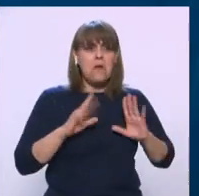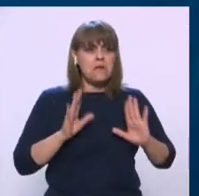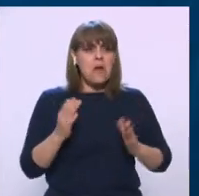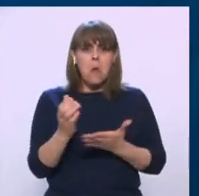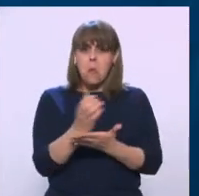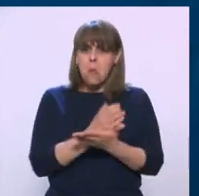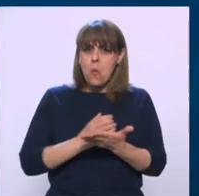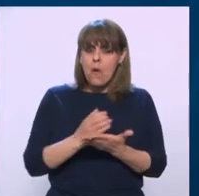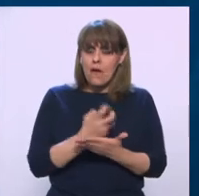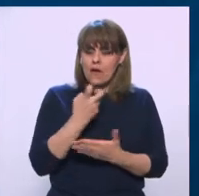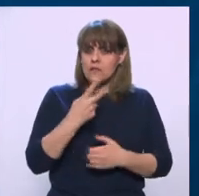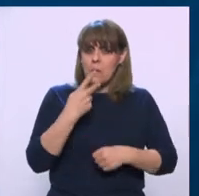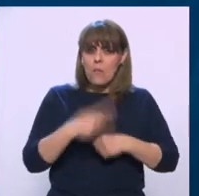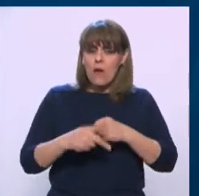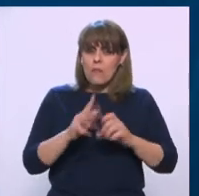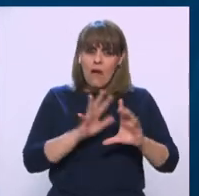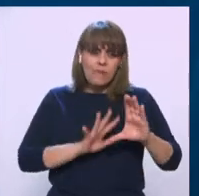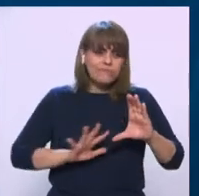de un problema global.